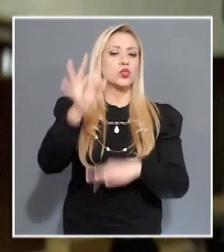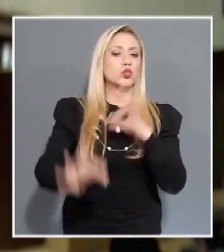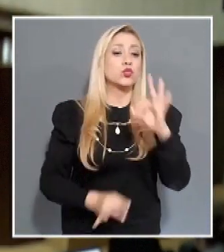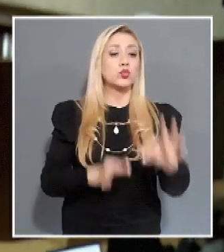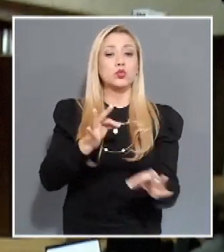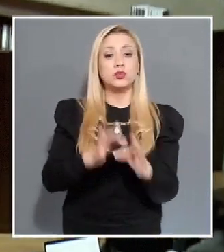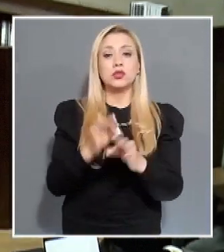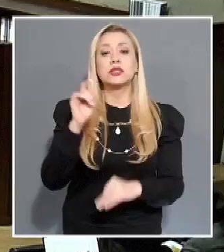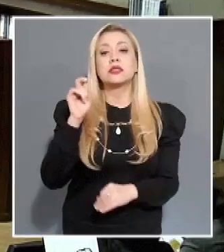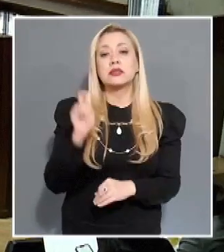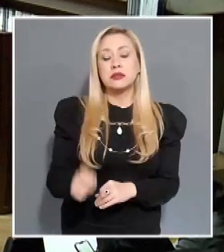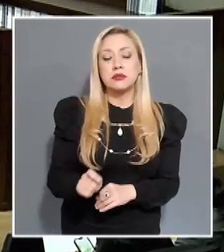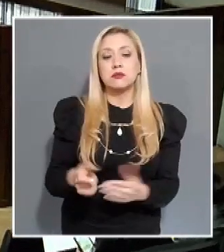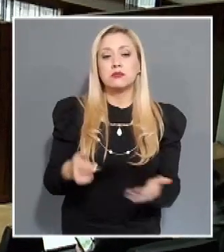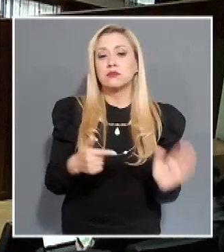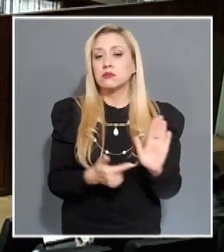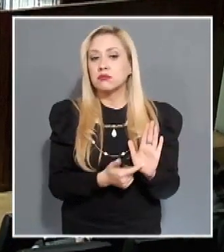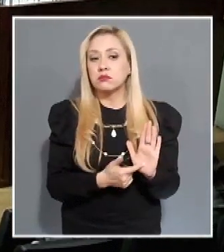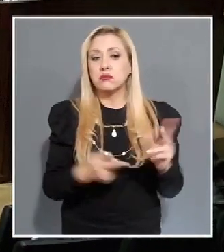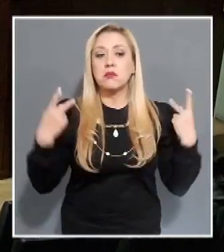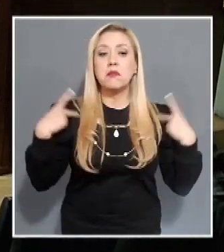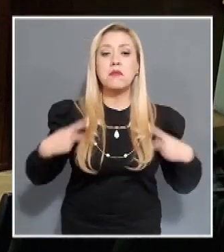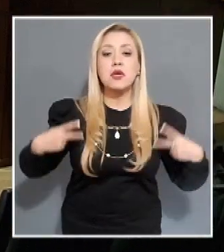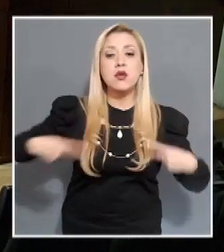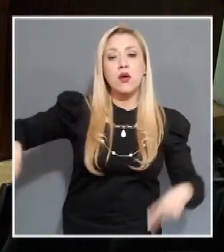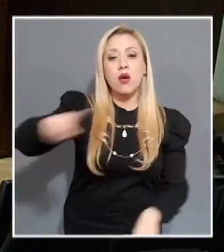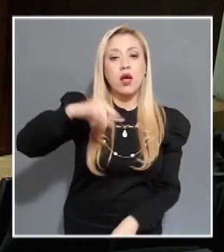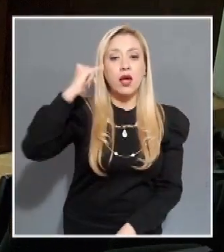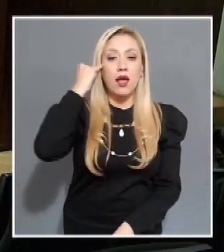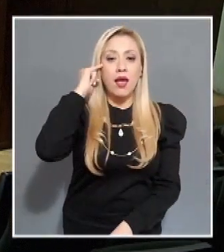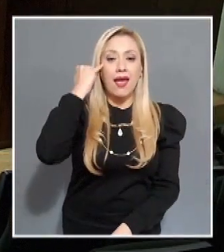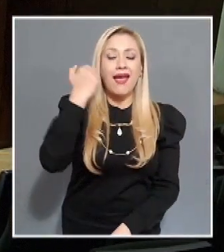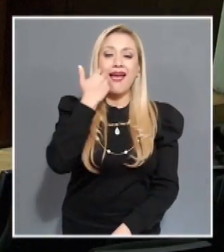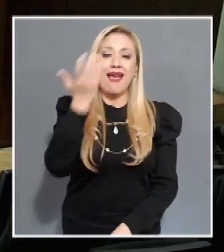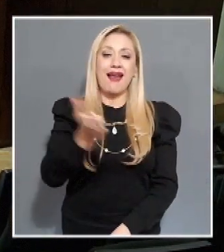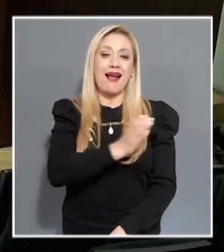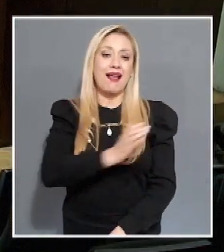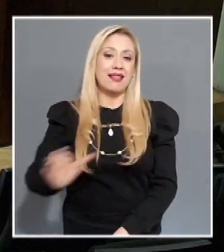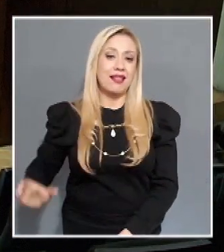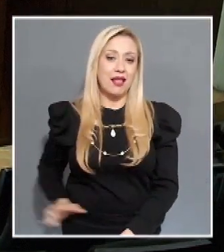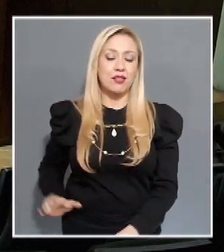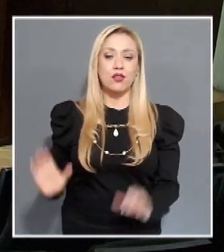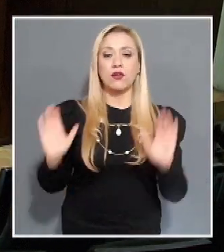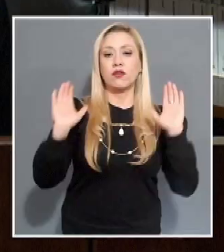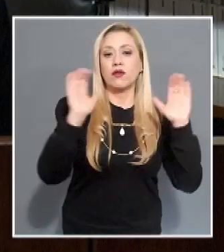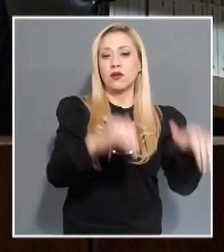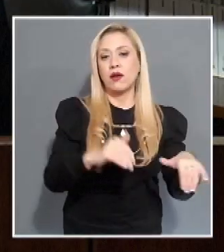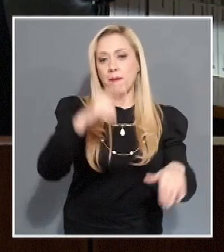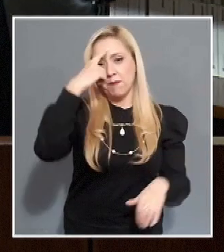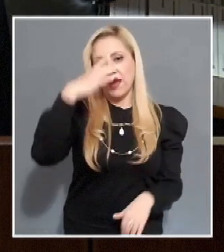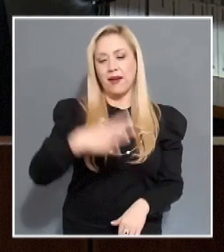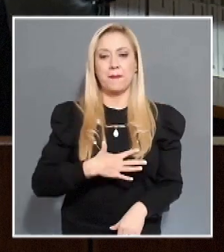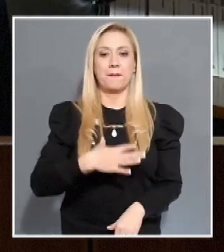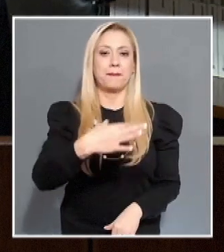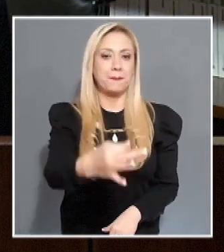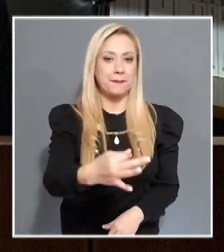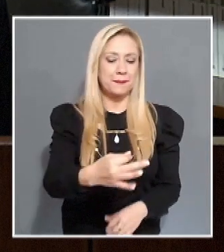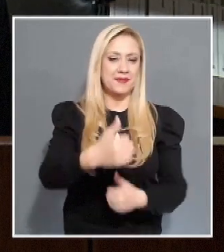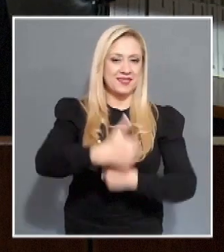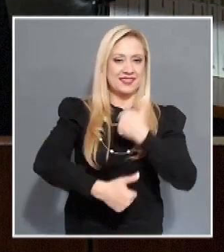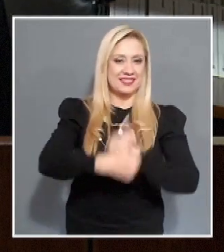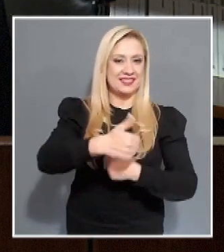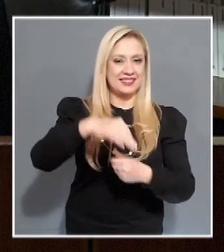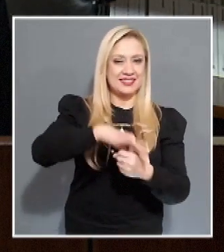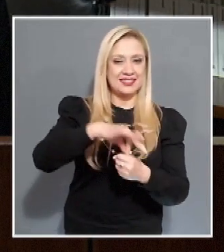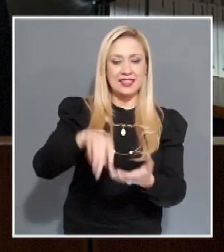calificada de las personas indígenas que se postulan como candidatos a cargos federales de elección popular. El asunto fue aprobado